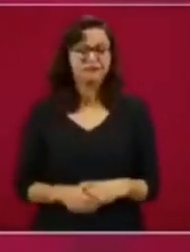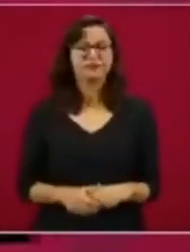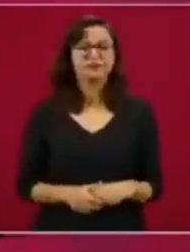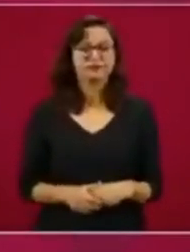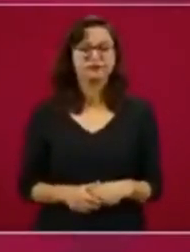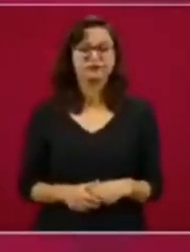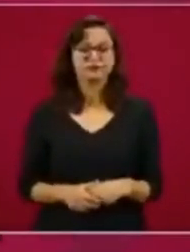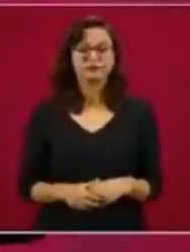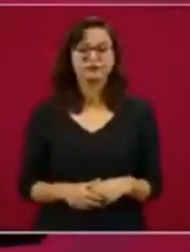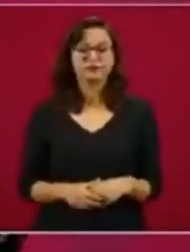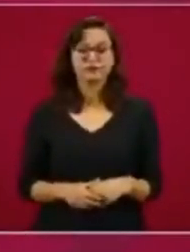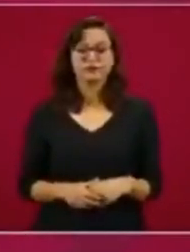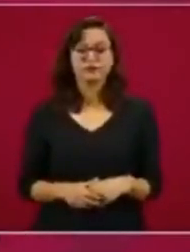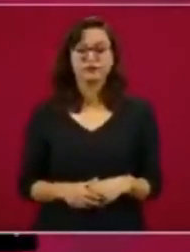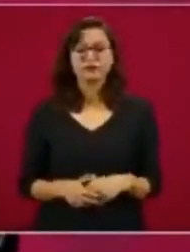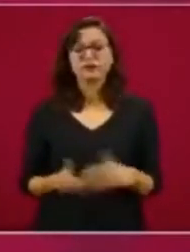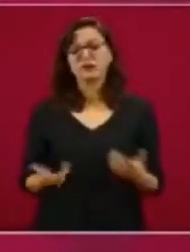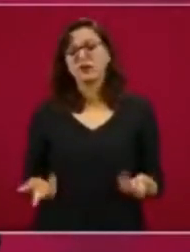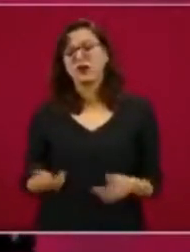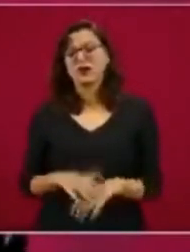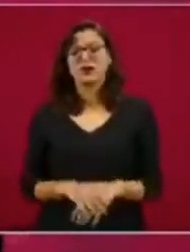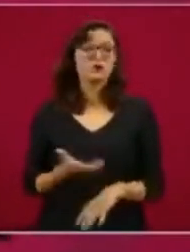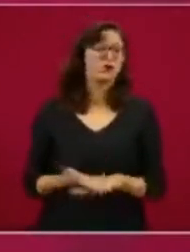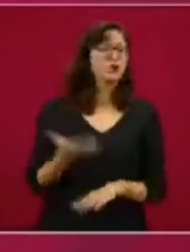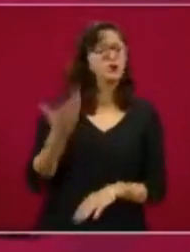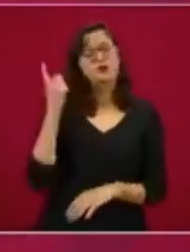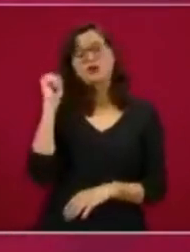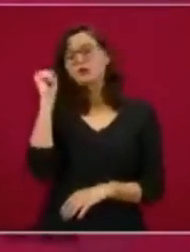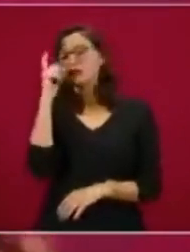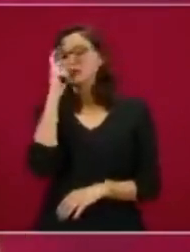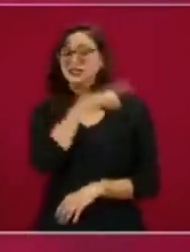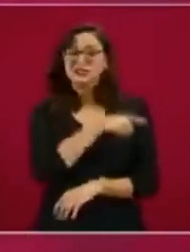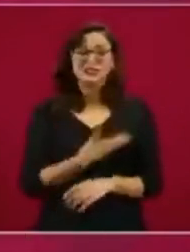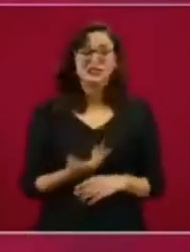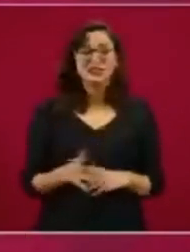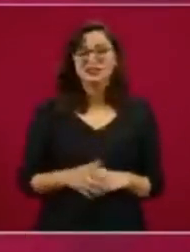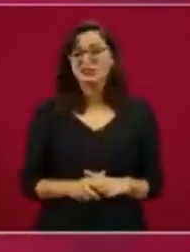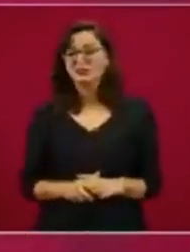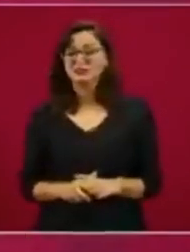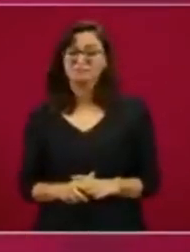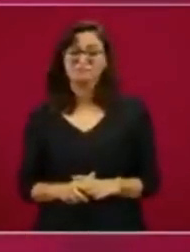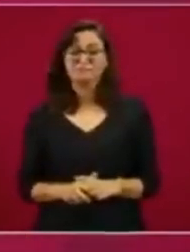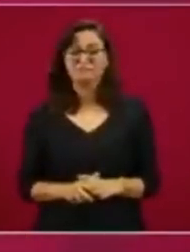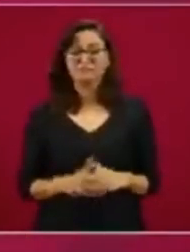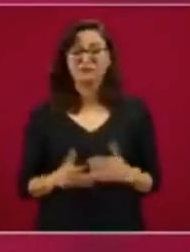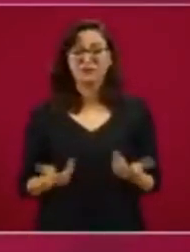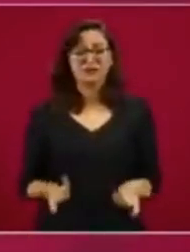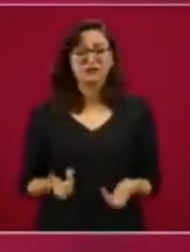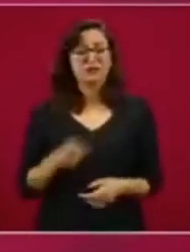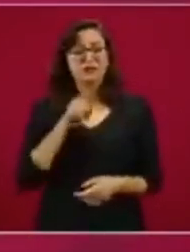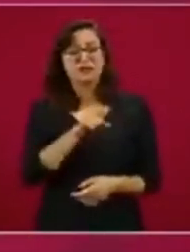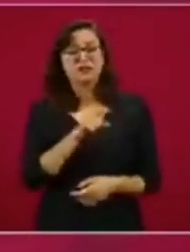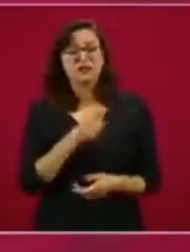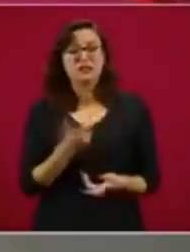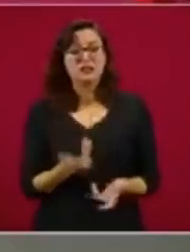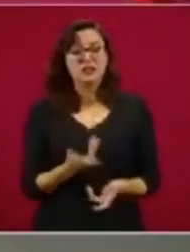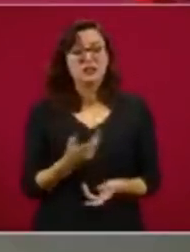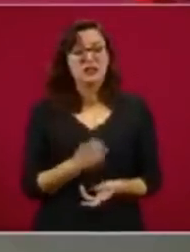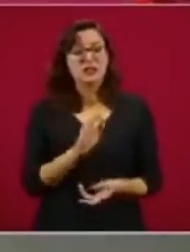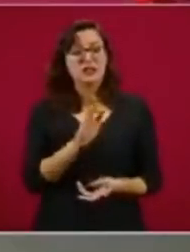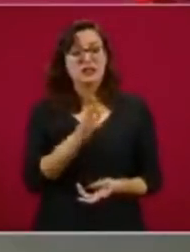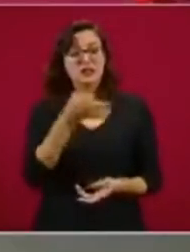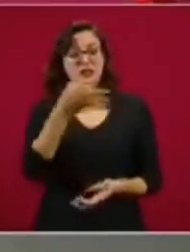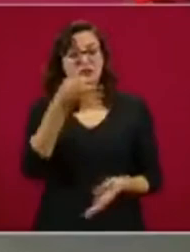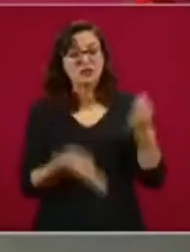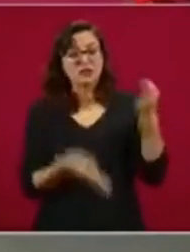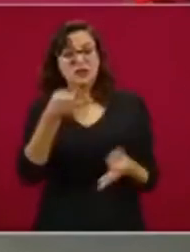Nada de que está muy difícil, no entregó la fiscalía dos mil millones, pues